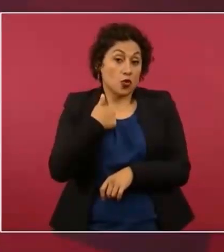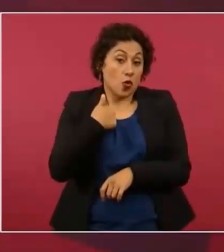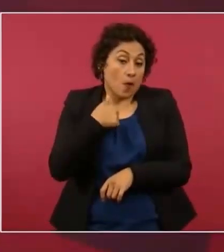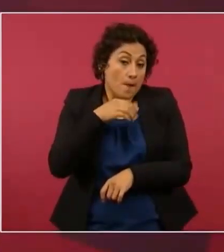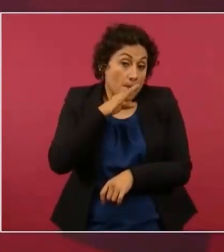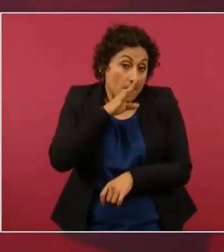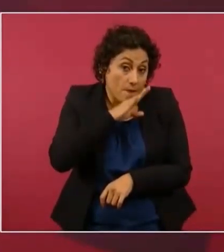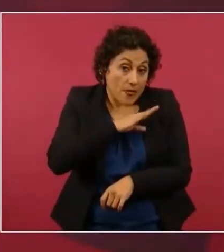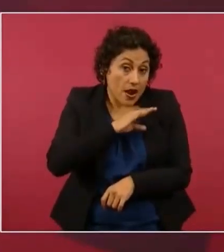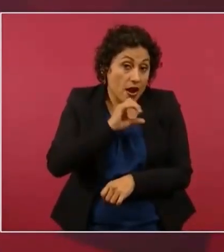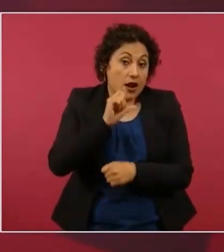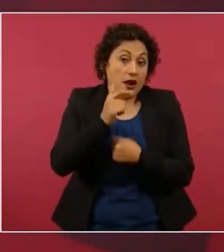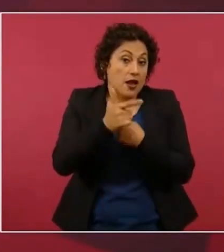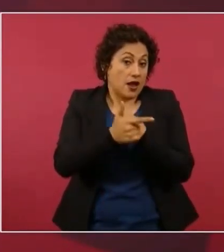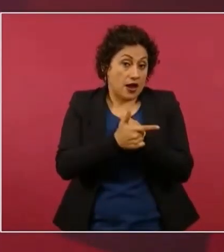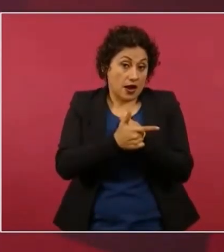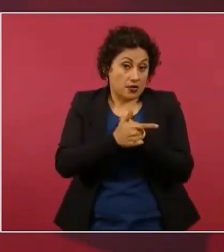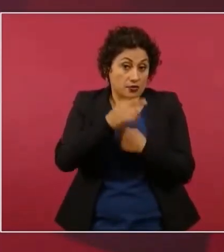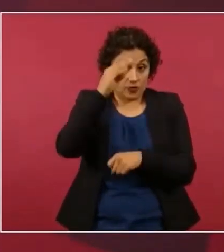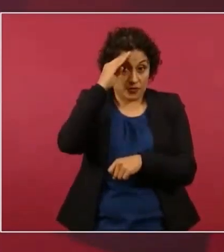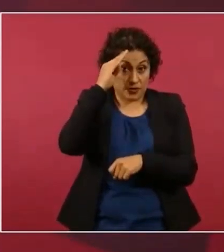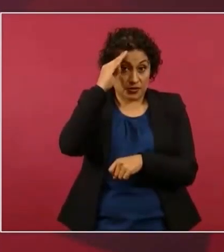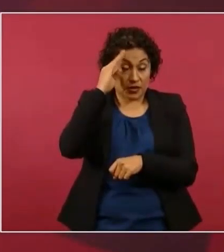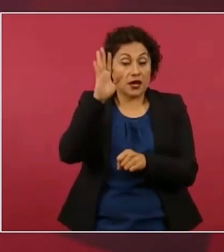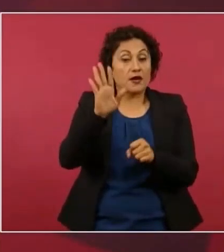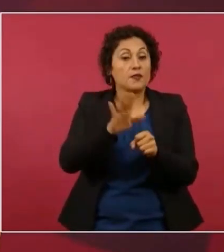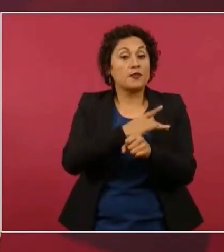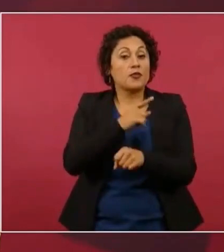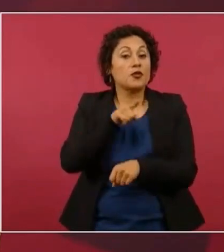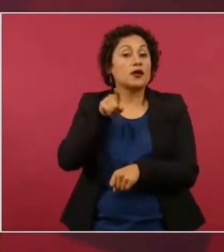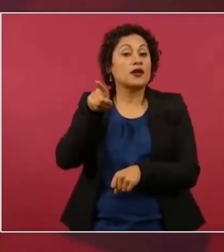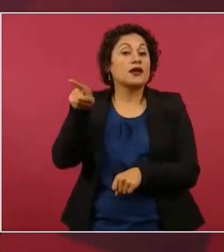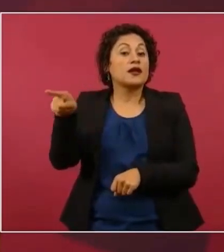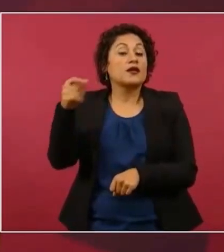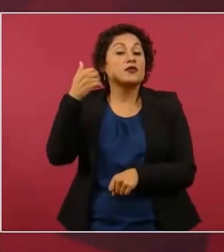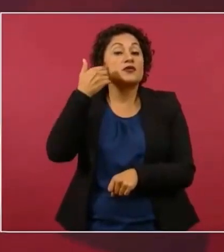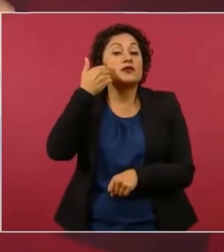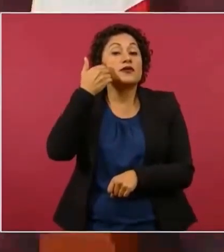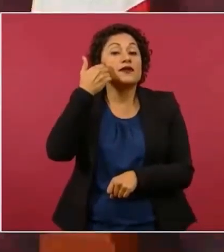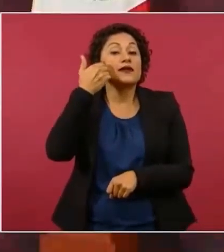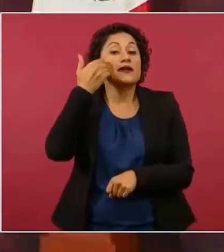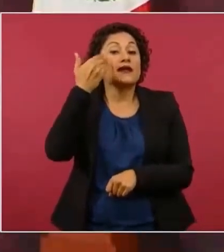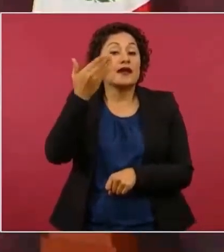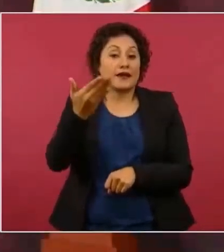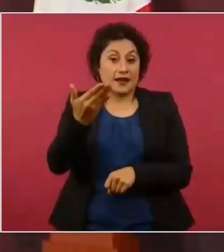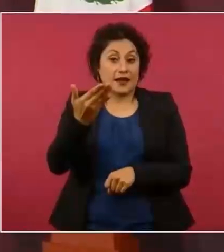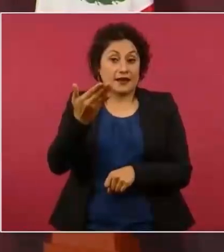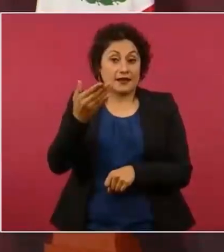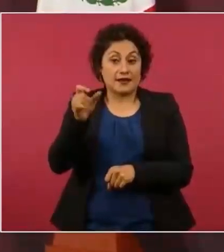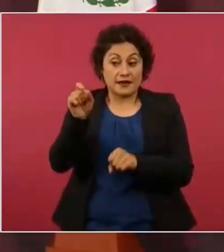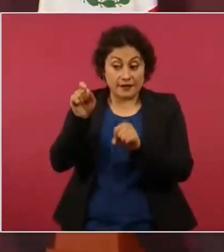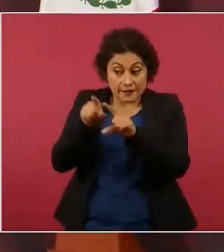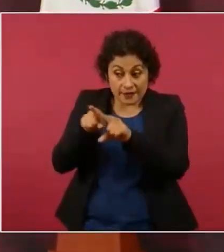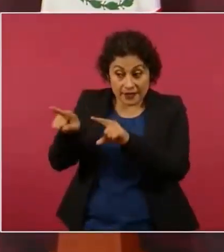a la presidenta o el presidente de ese organismo